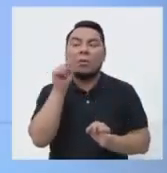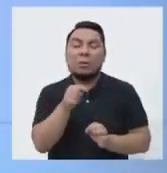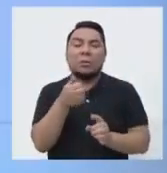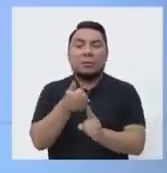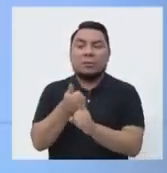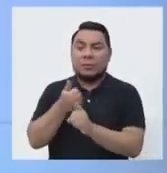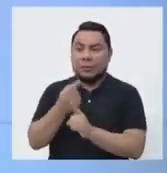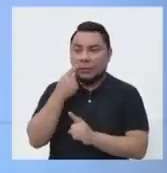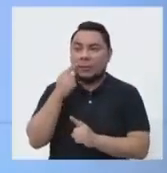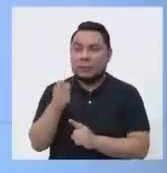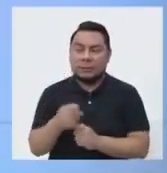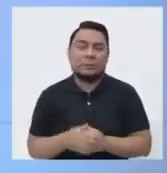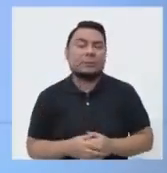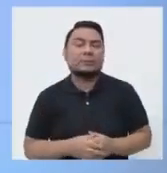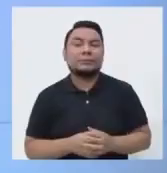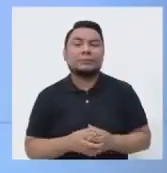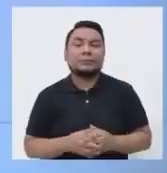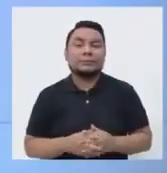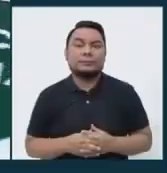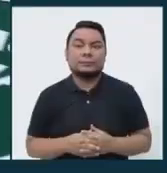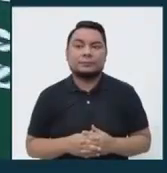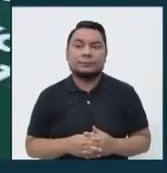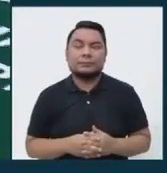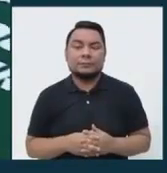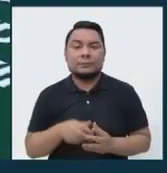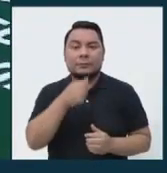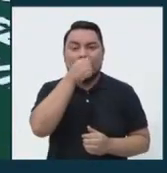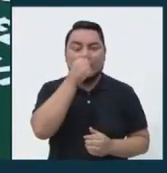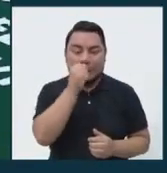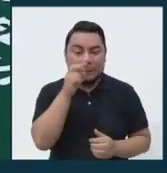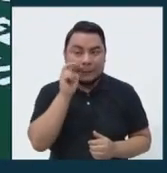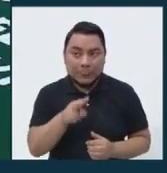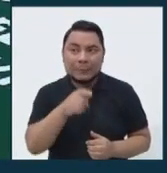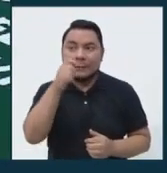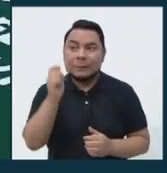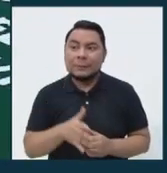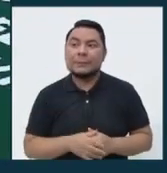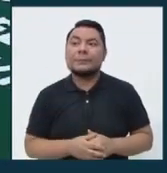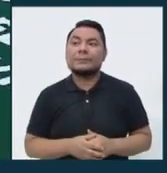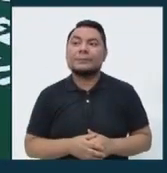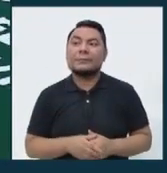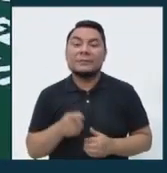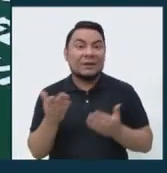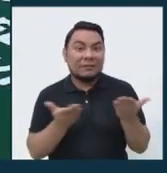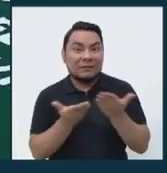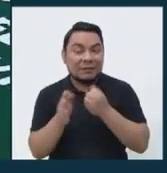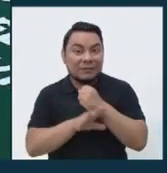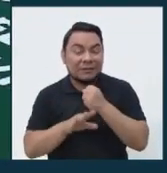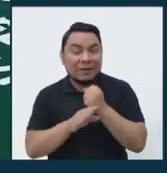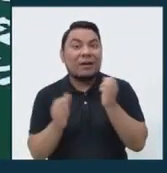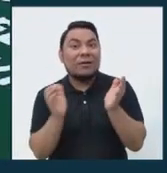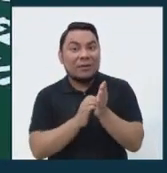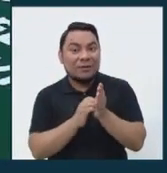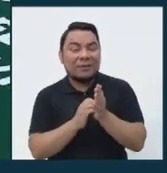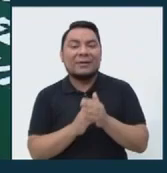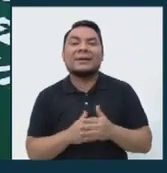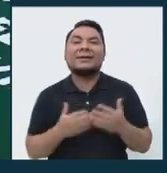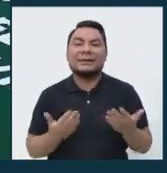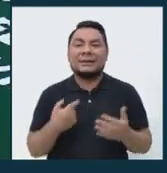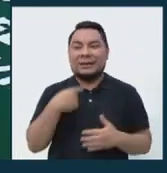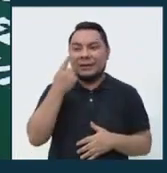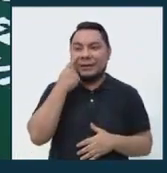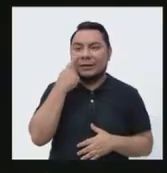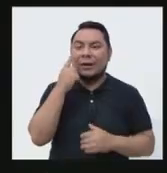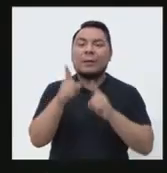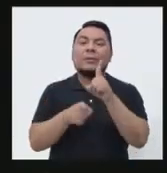corresponder en este segmento. Estamos viendo, girando la ruleta, servicios básicos nuevamente. Vamos a conocer las